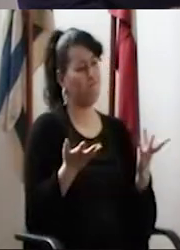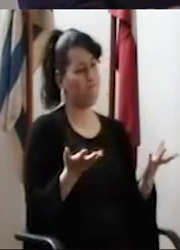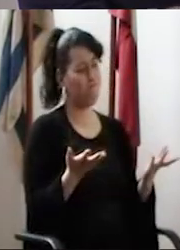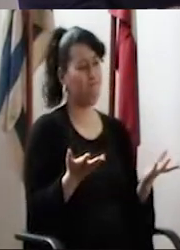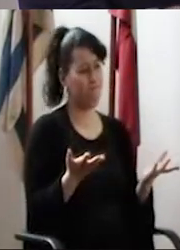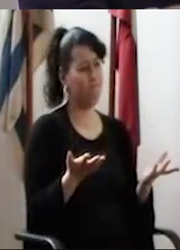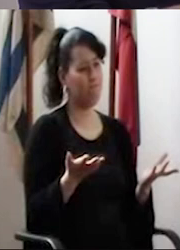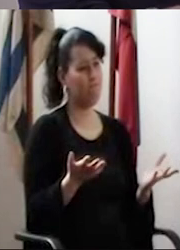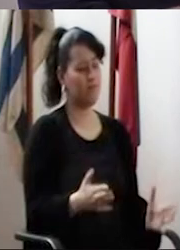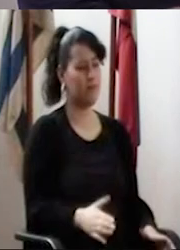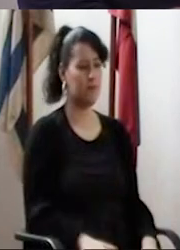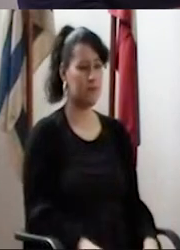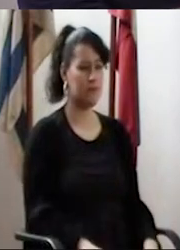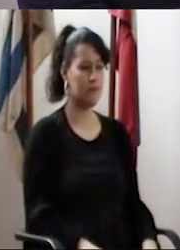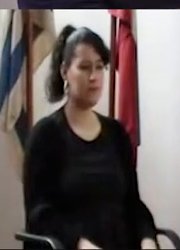discusión?